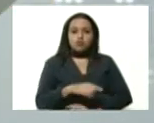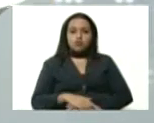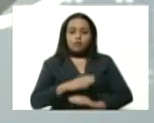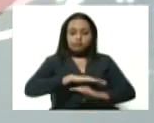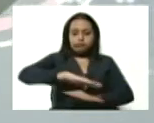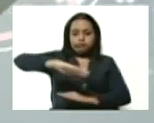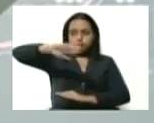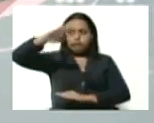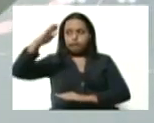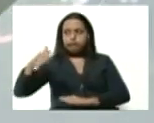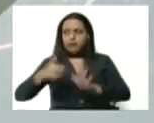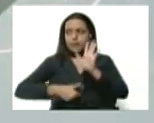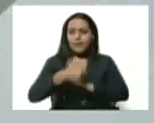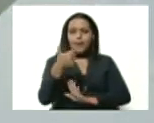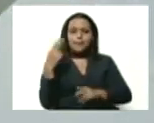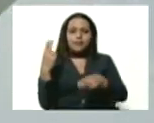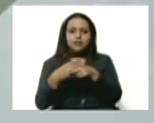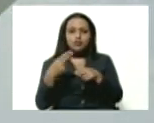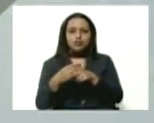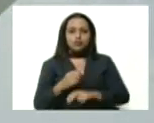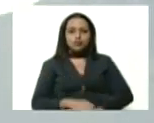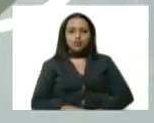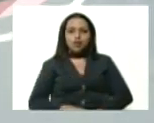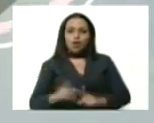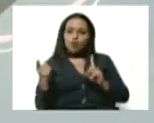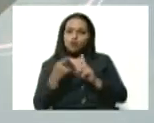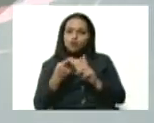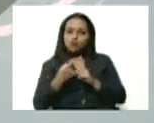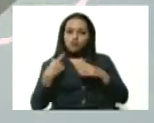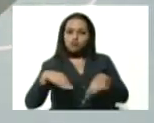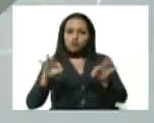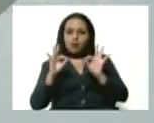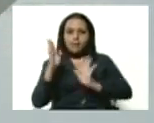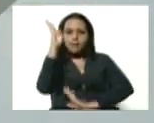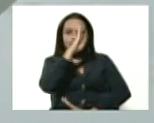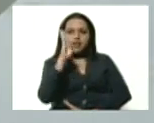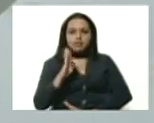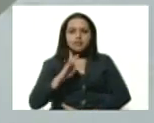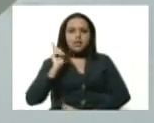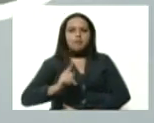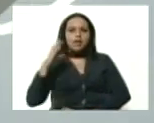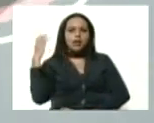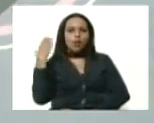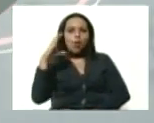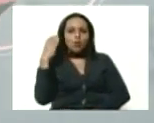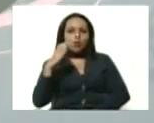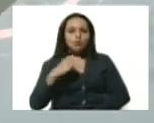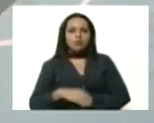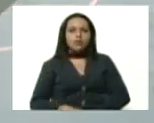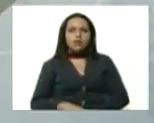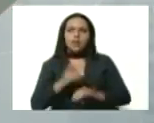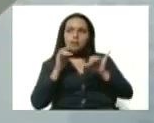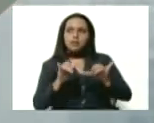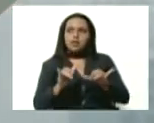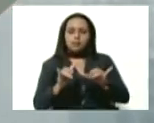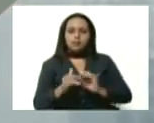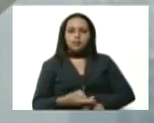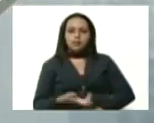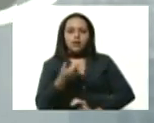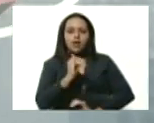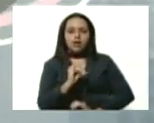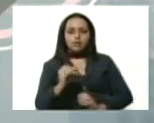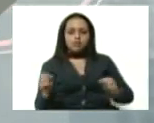exponenciales muy peligrosas, nos referimos específicamente a Brasil y a Colombia. A pesar de que persisten algunos focos